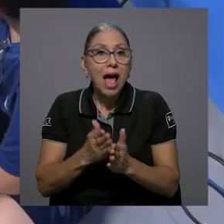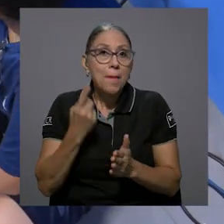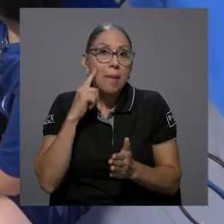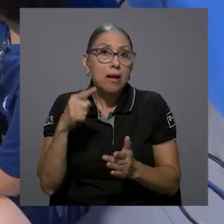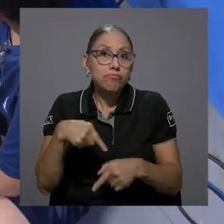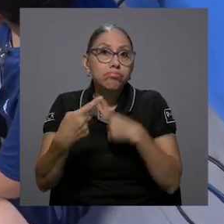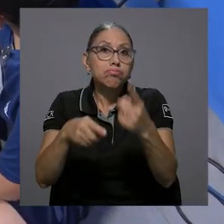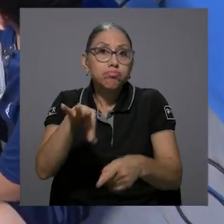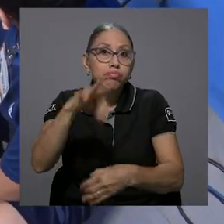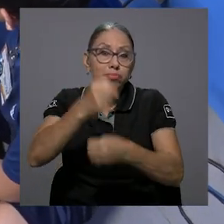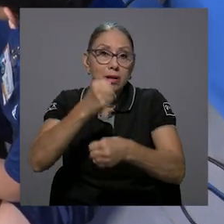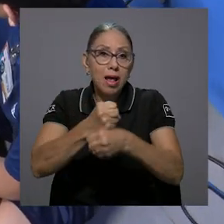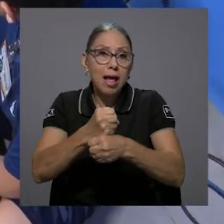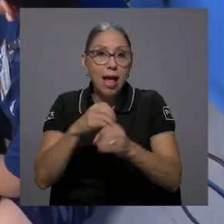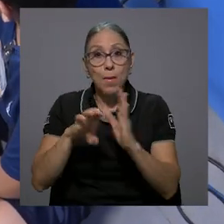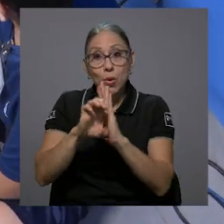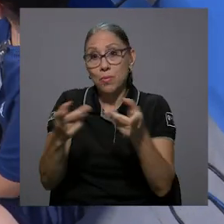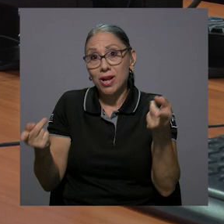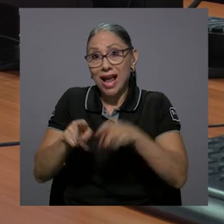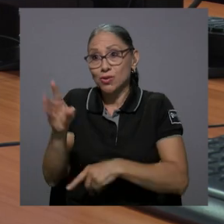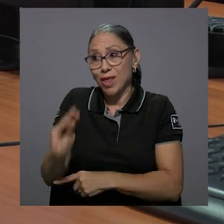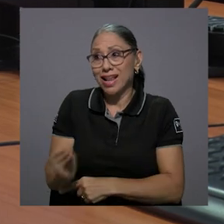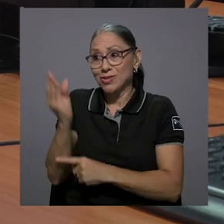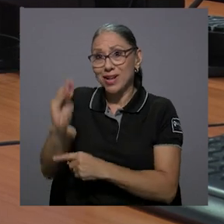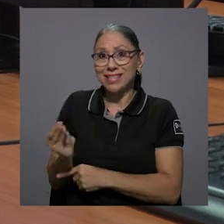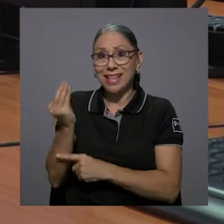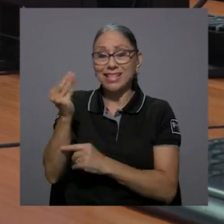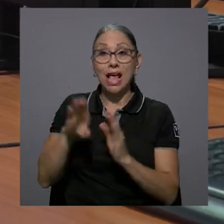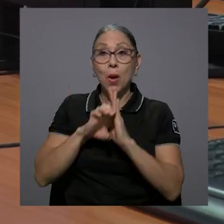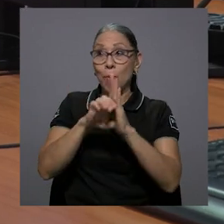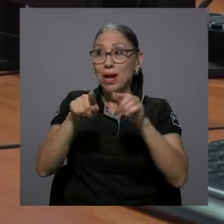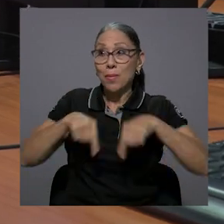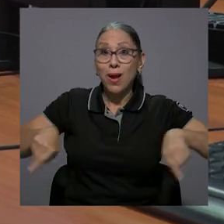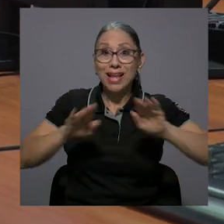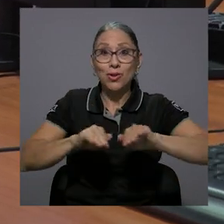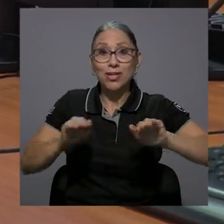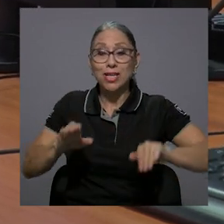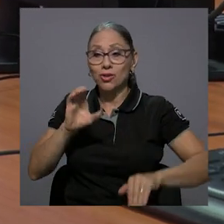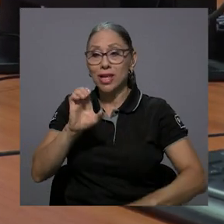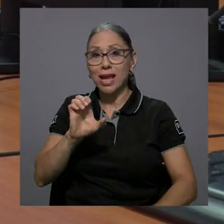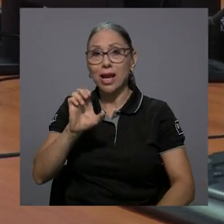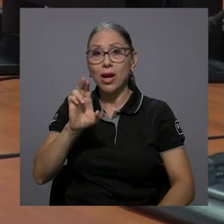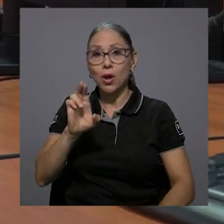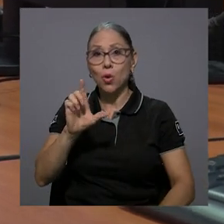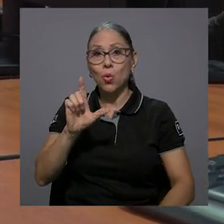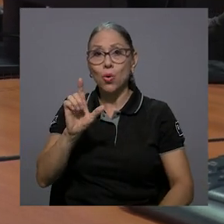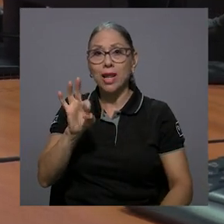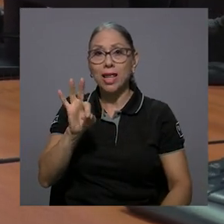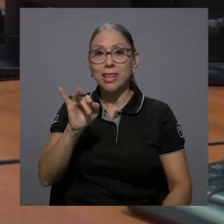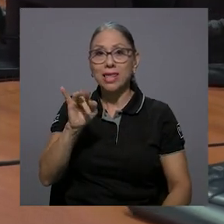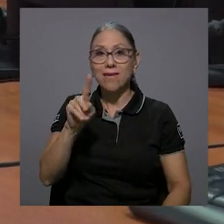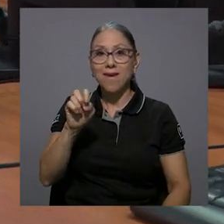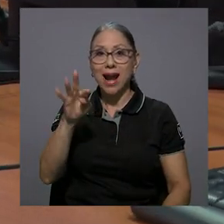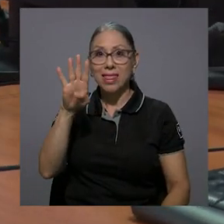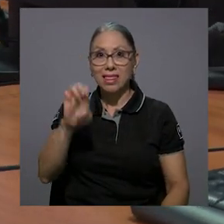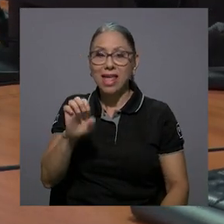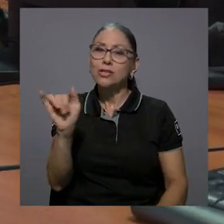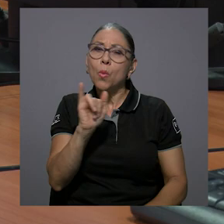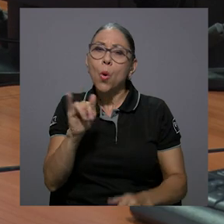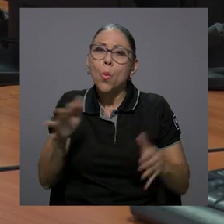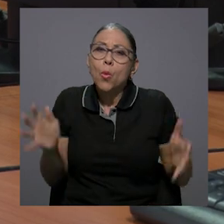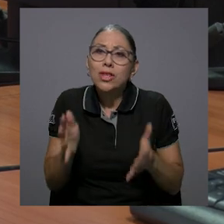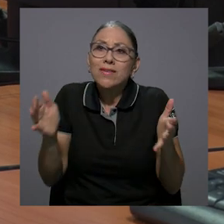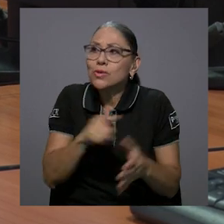a nivel de empleabilidad, en el caso de los adolescentes, en el caso de los niños, como es aquí en Cultivarte, es más como una motivación para que